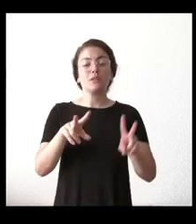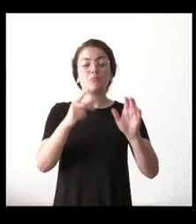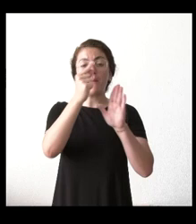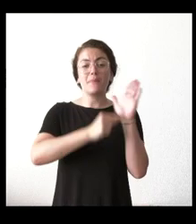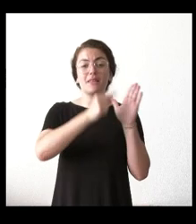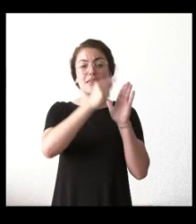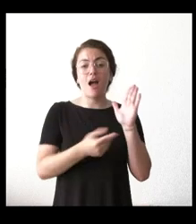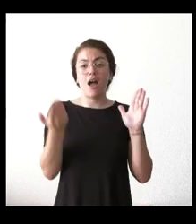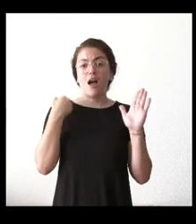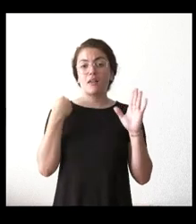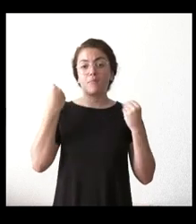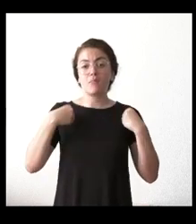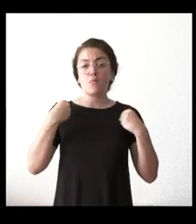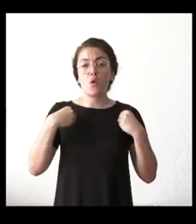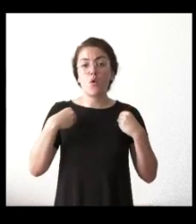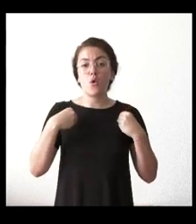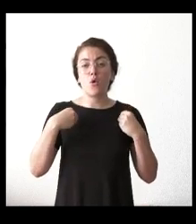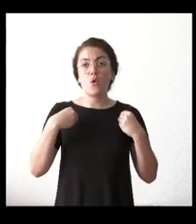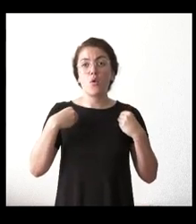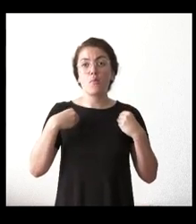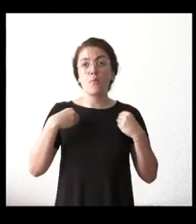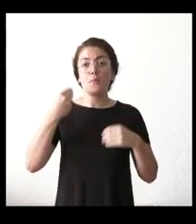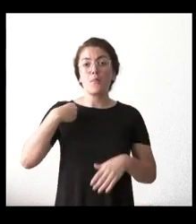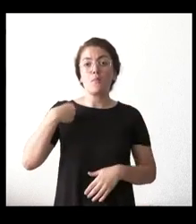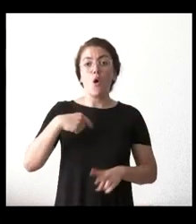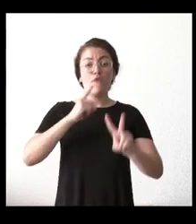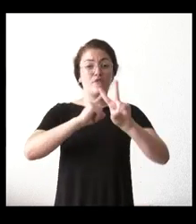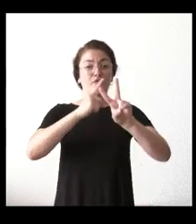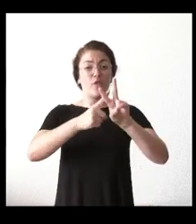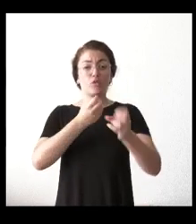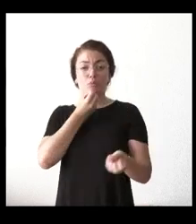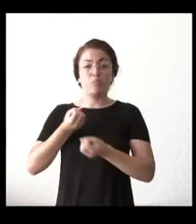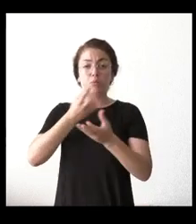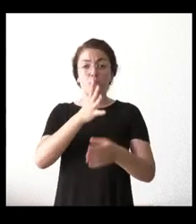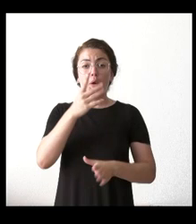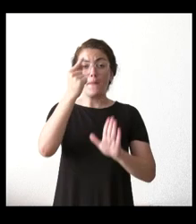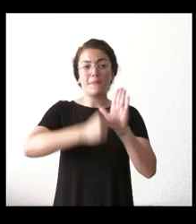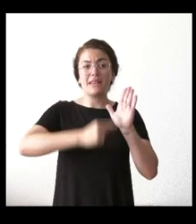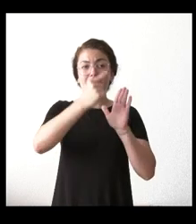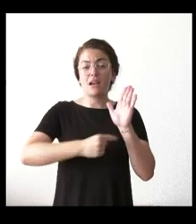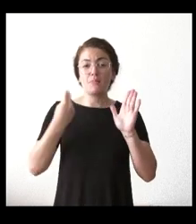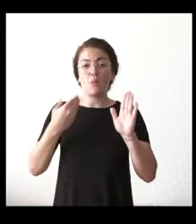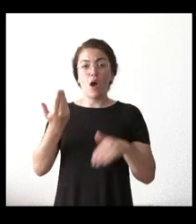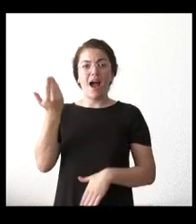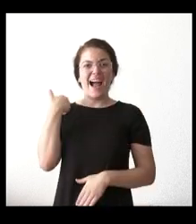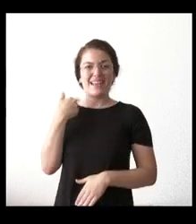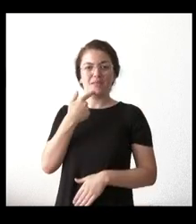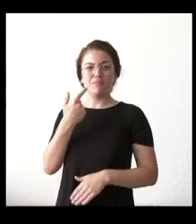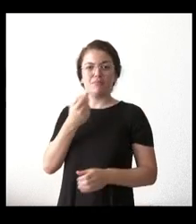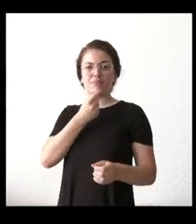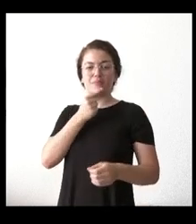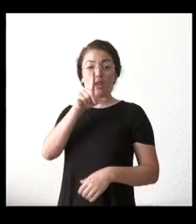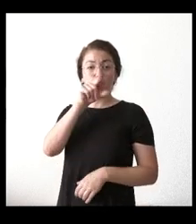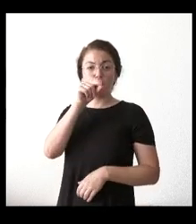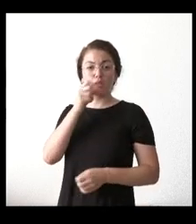ayer la parte del Gobierno de Vox, un conjunto de medidas que se anunciaron a través de la red social Twitter.